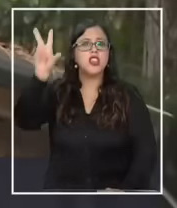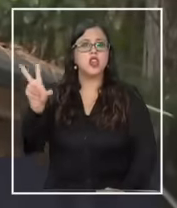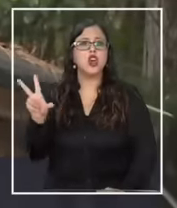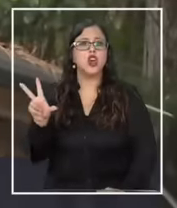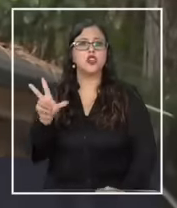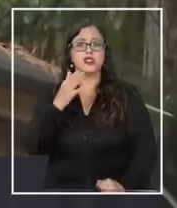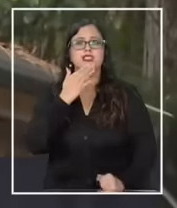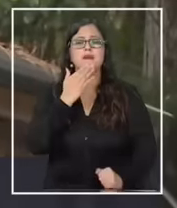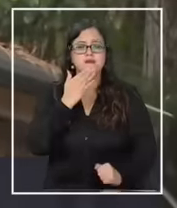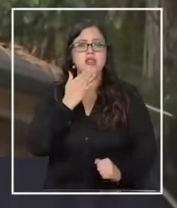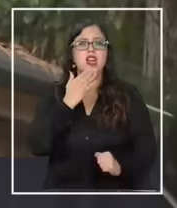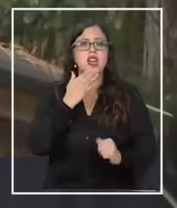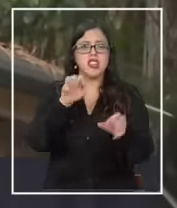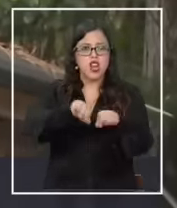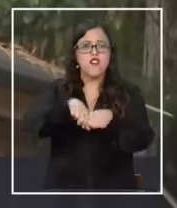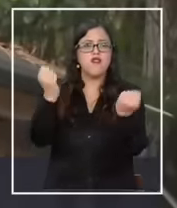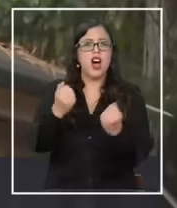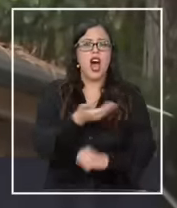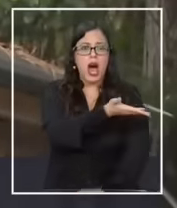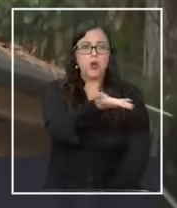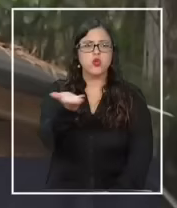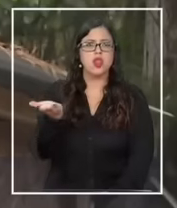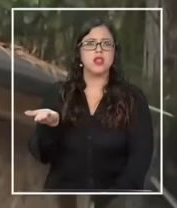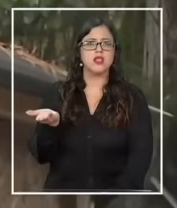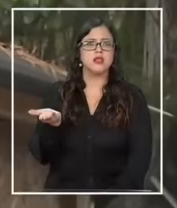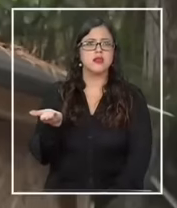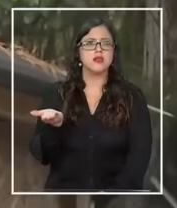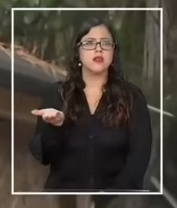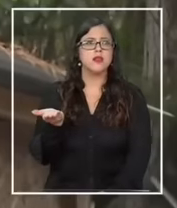mismo los destruirá a ustedes